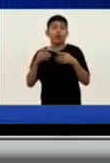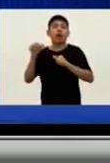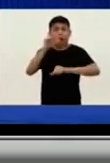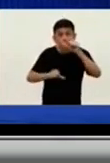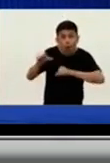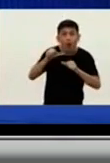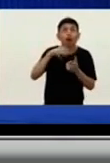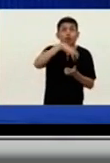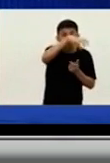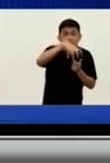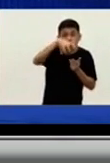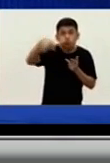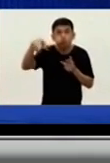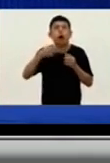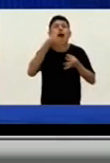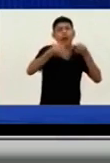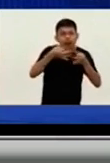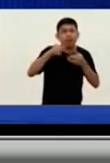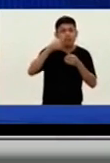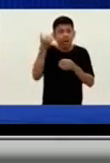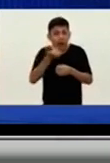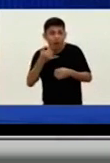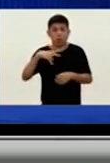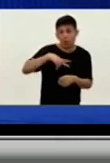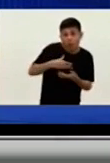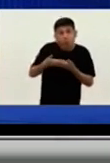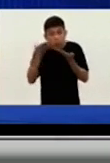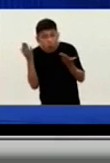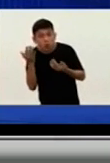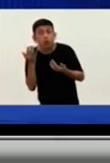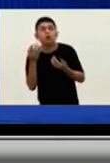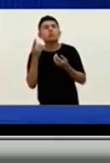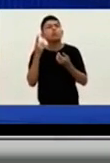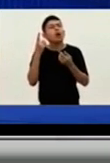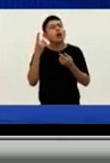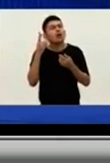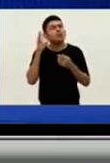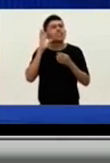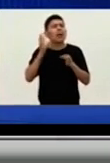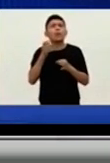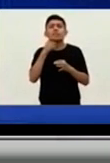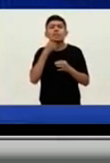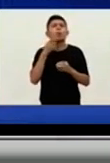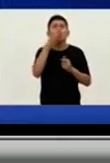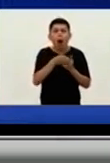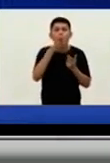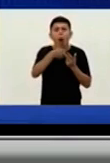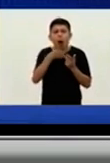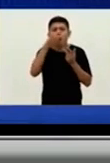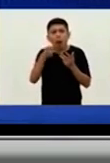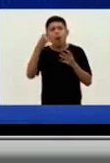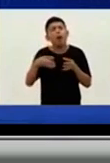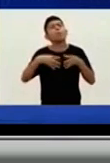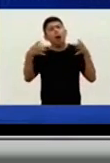laboratorios, tanto públicos, también del nivel privado, pero hay que saber que cuanto más cantidad uno testea, por ahí se